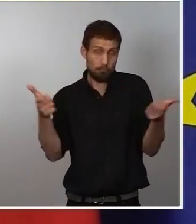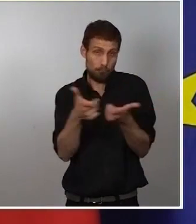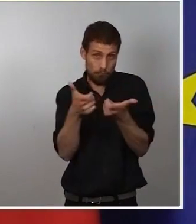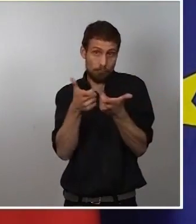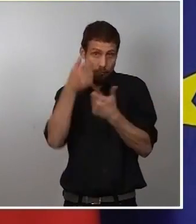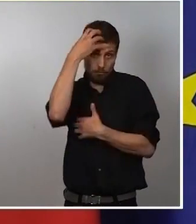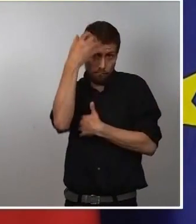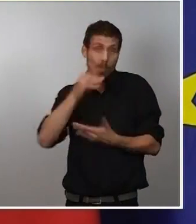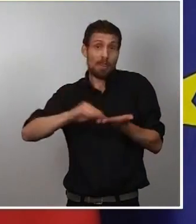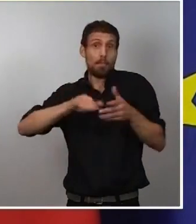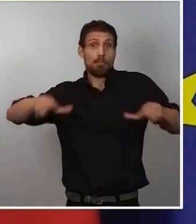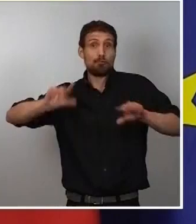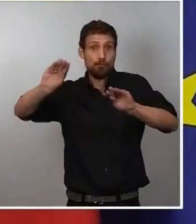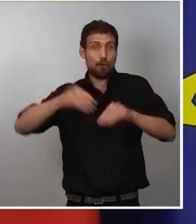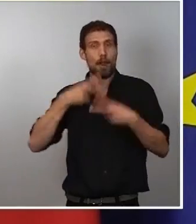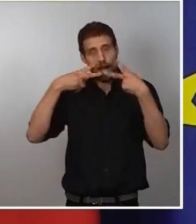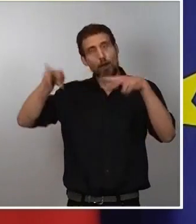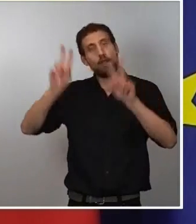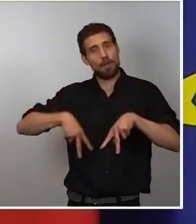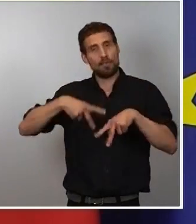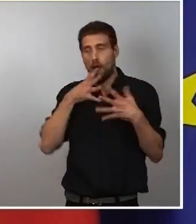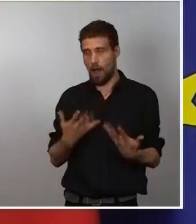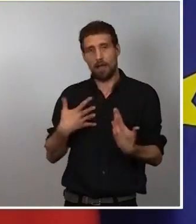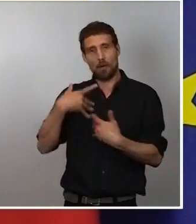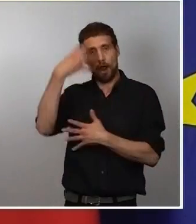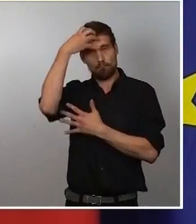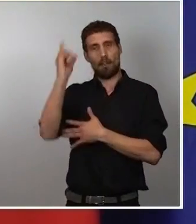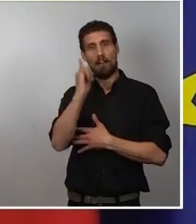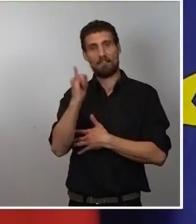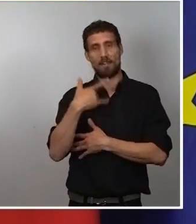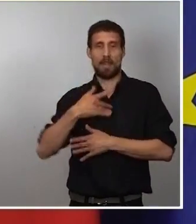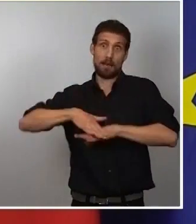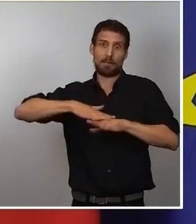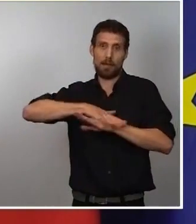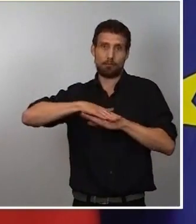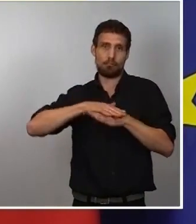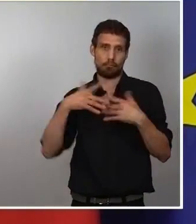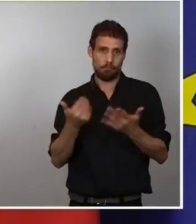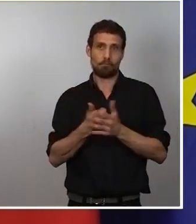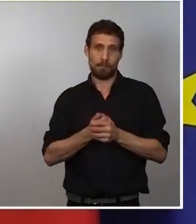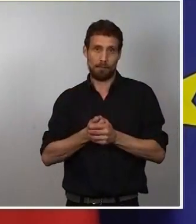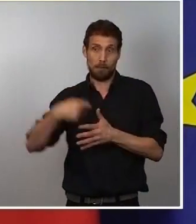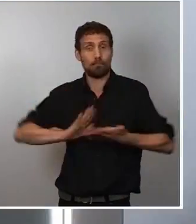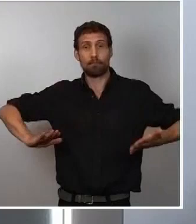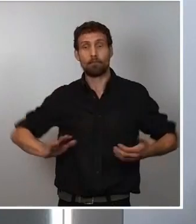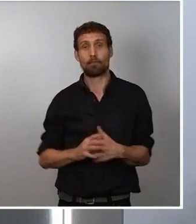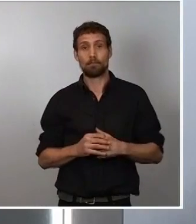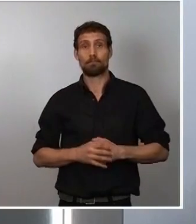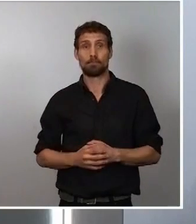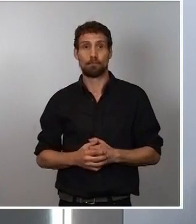al actual jefe del Estado es en esa orientación que está dando a la Casa Real en materia de transparencia y ejemplaridad.